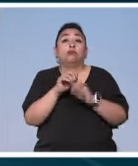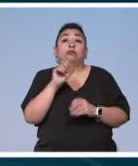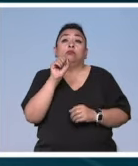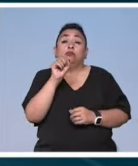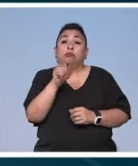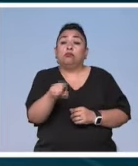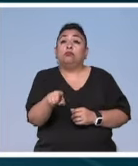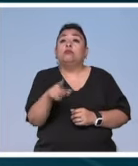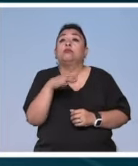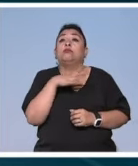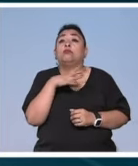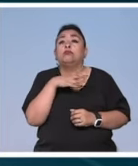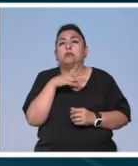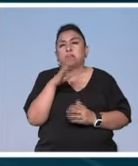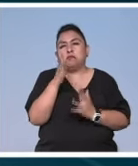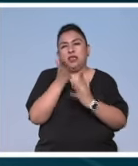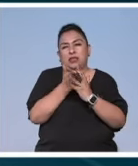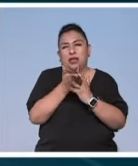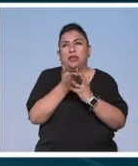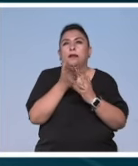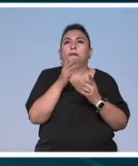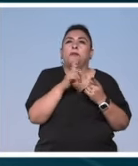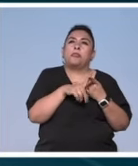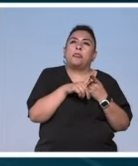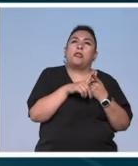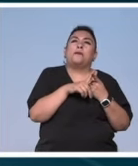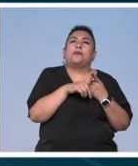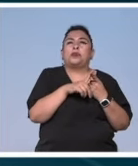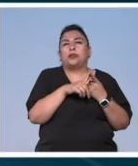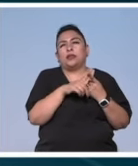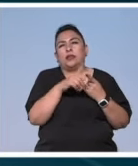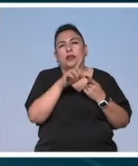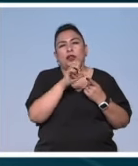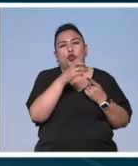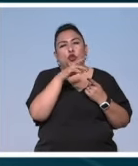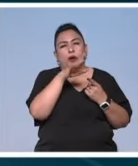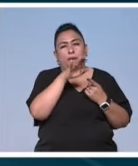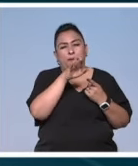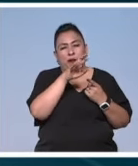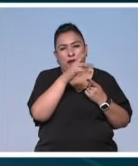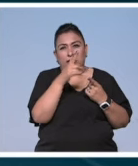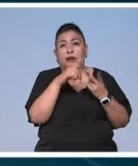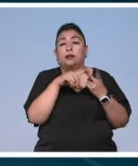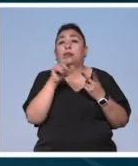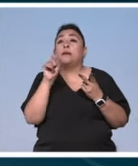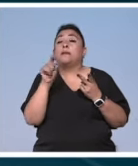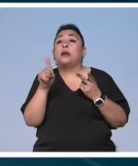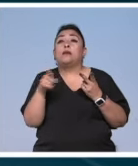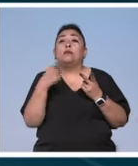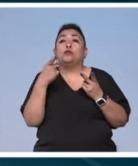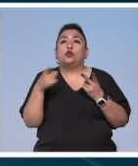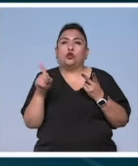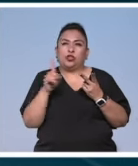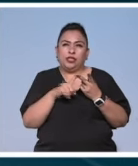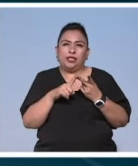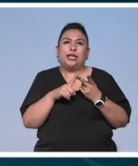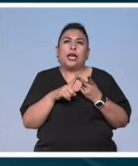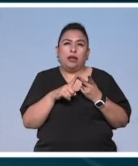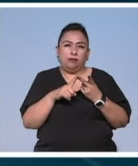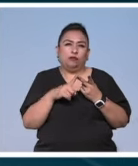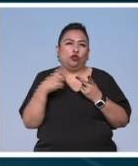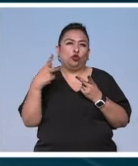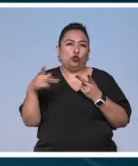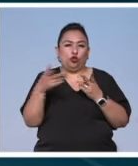que estaba en un punto medio entre las tonalidades de Schoenberg y por supuesto la música que